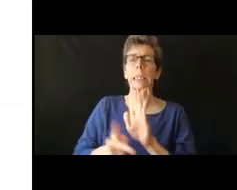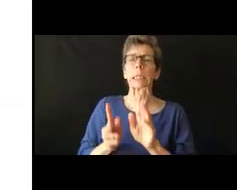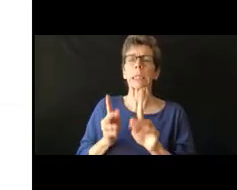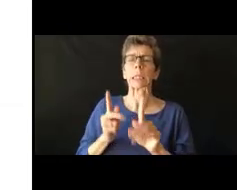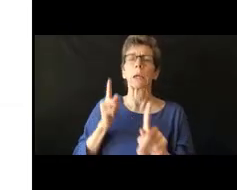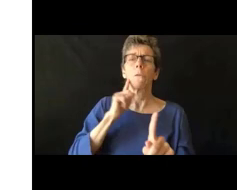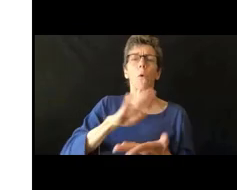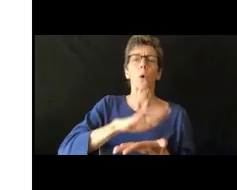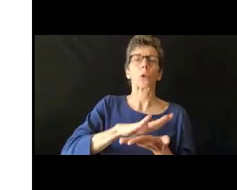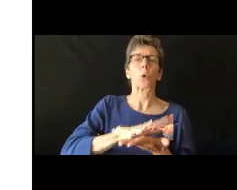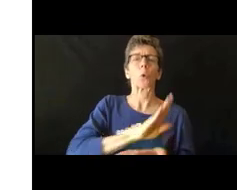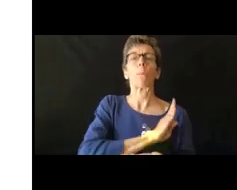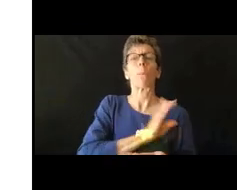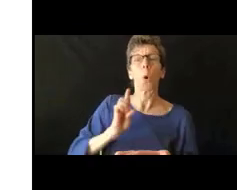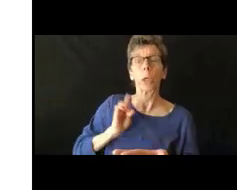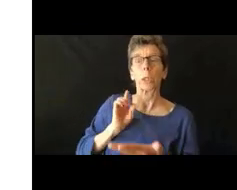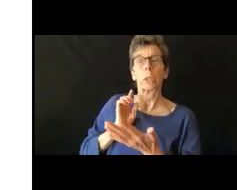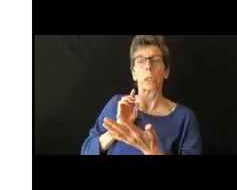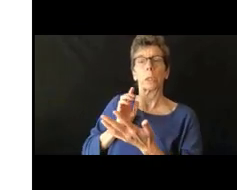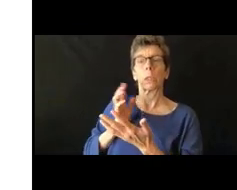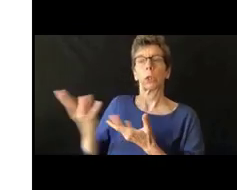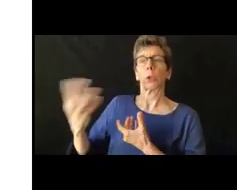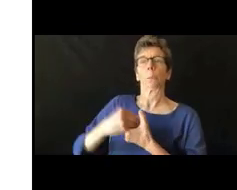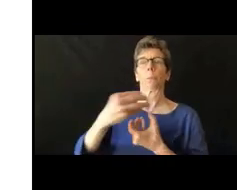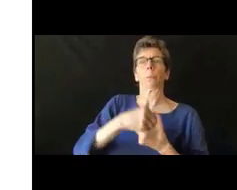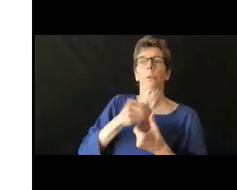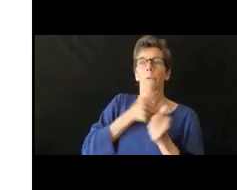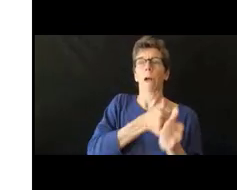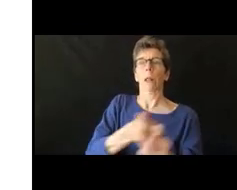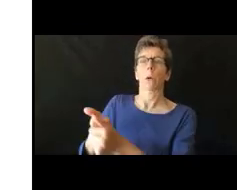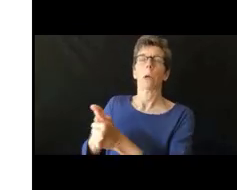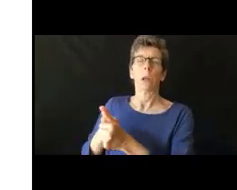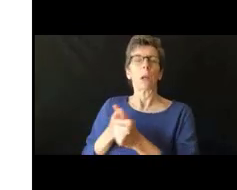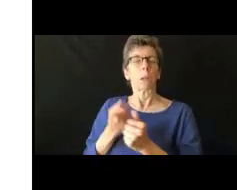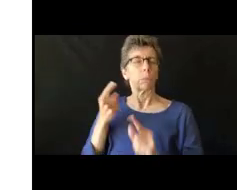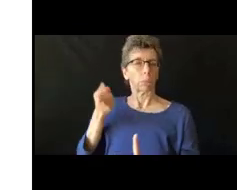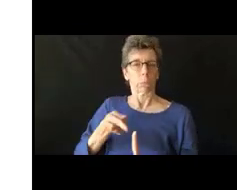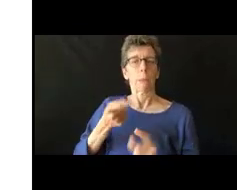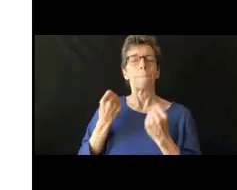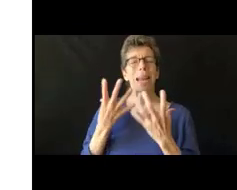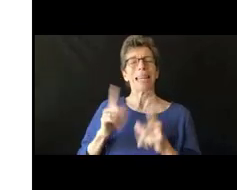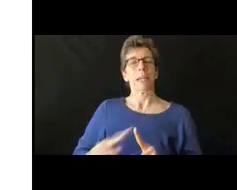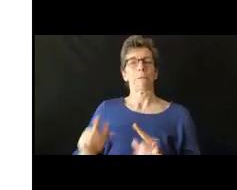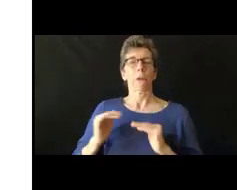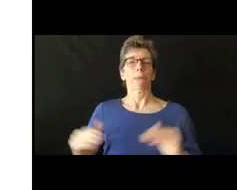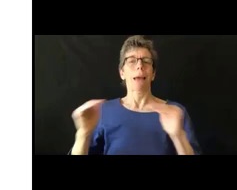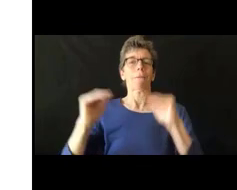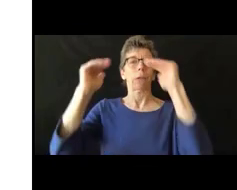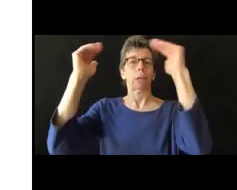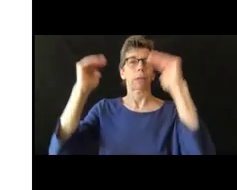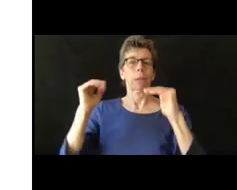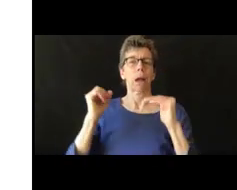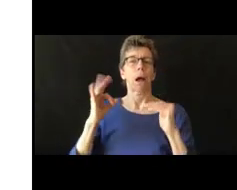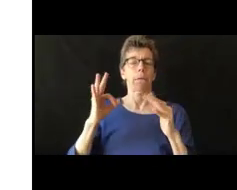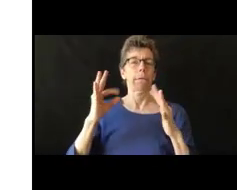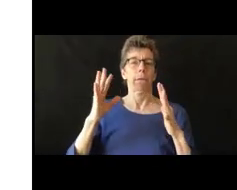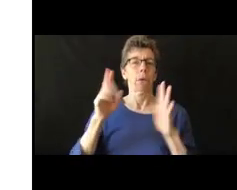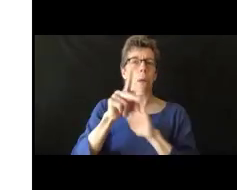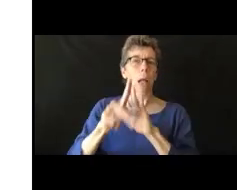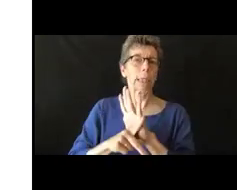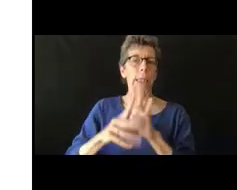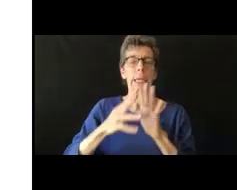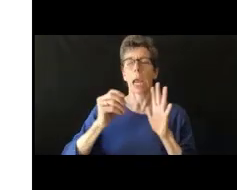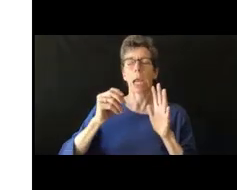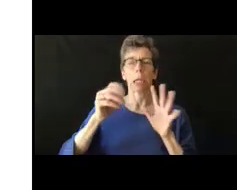escolares. Entonces, hay agencias que trabajan y que impactan a los estudiantes que tienen discapacidades y pueden trabajar